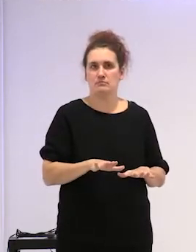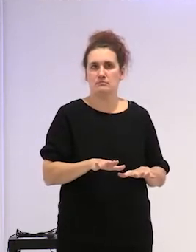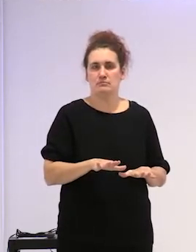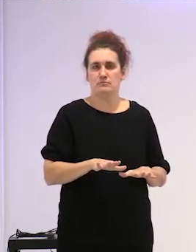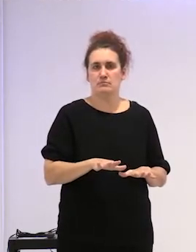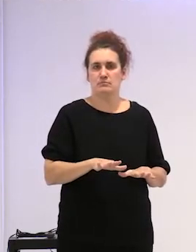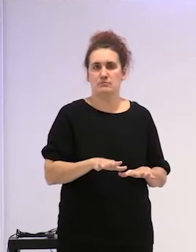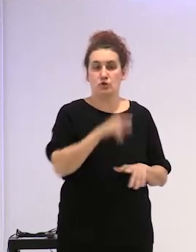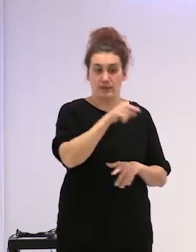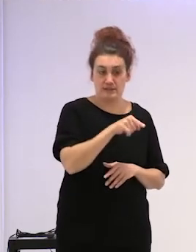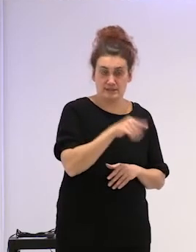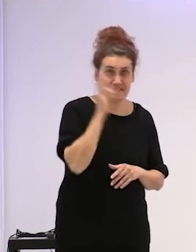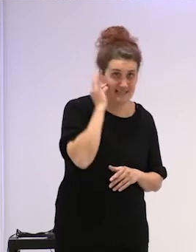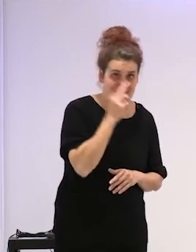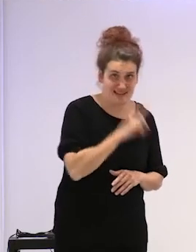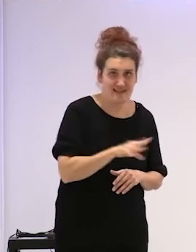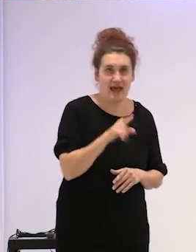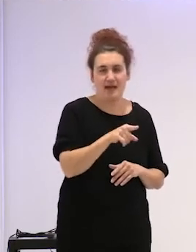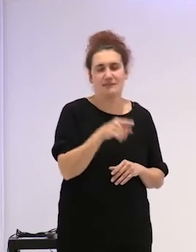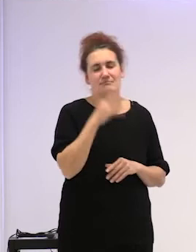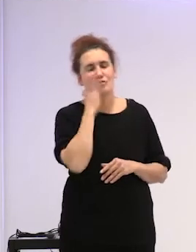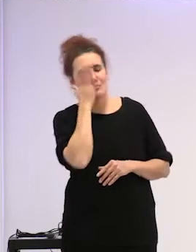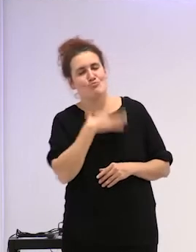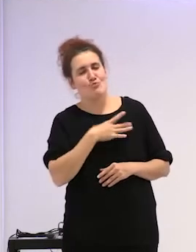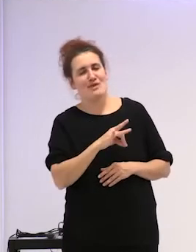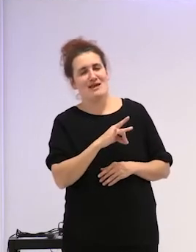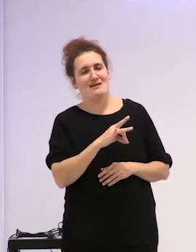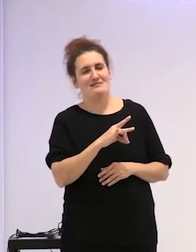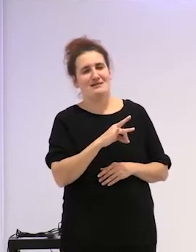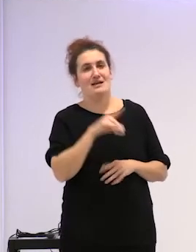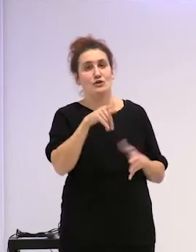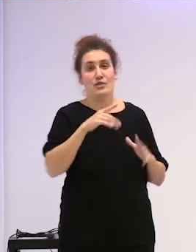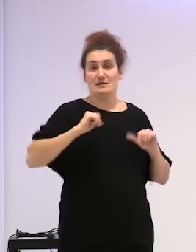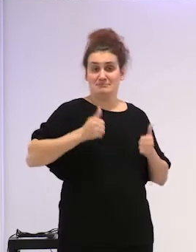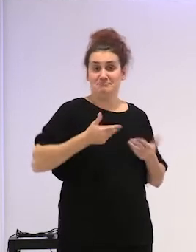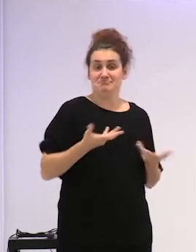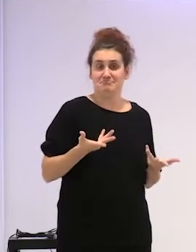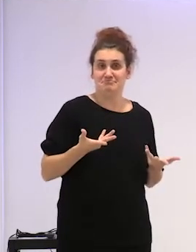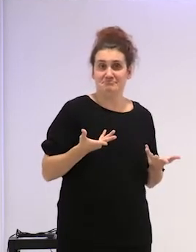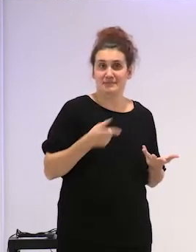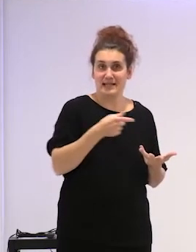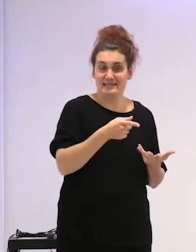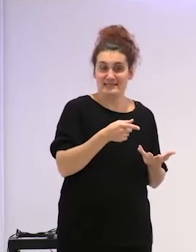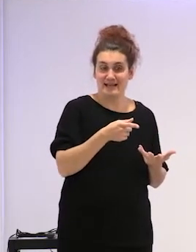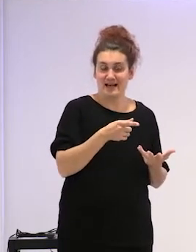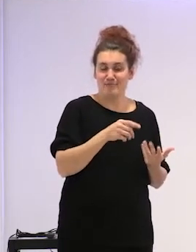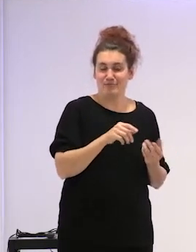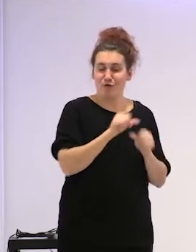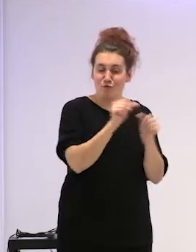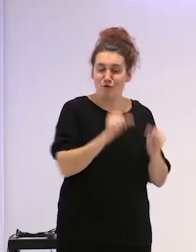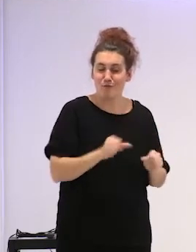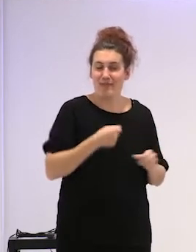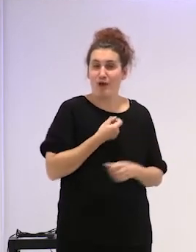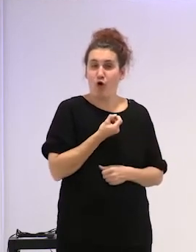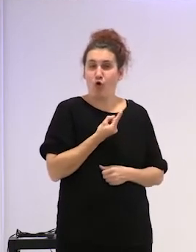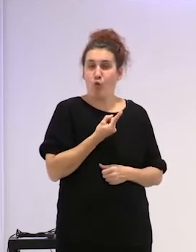y ella iba a poder dormir. Entonces, este mecanismo de defensa de contar se quedó con ella